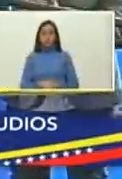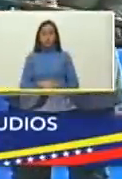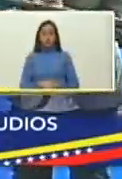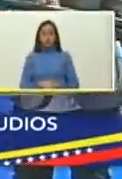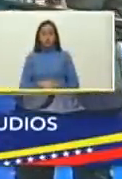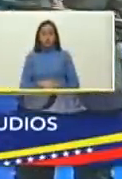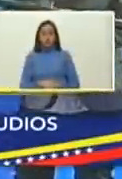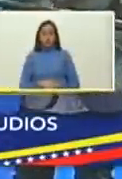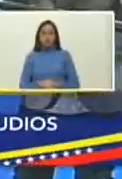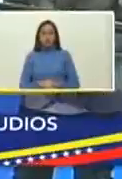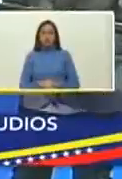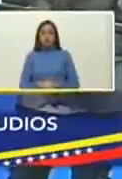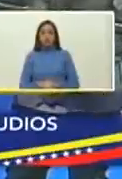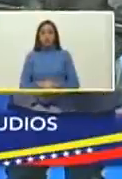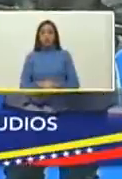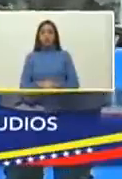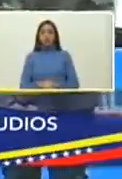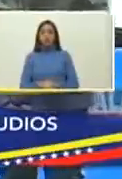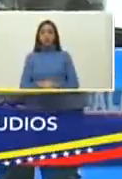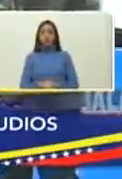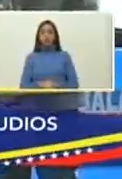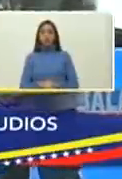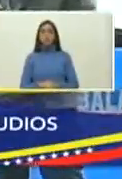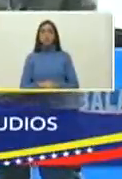bueno yo